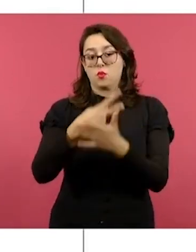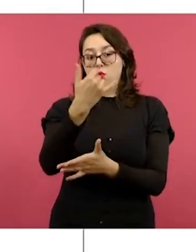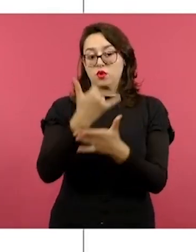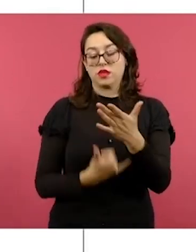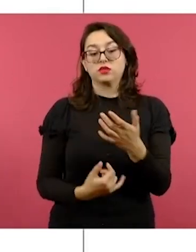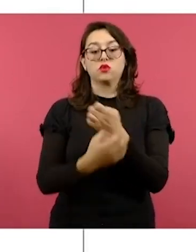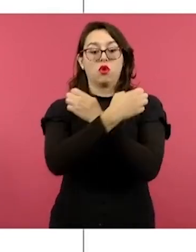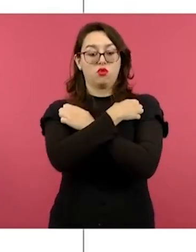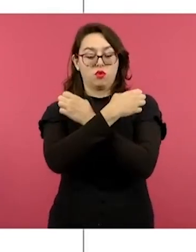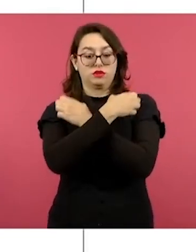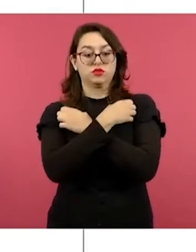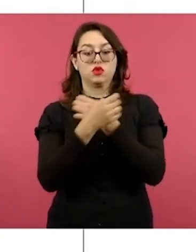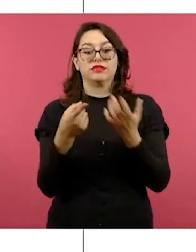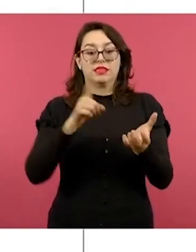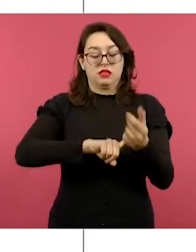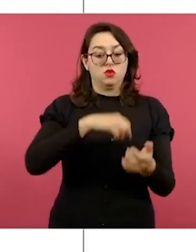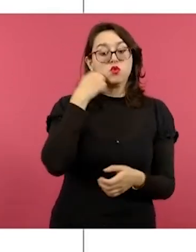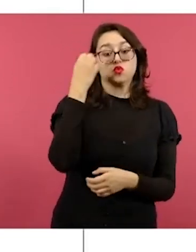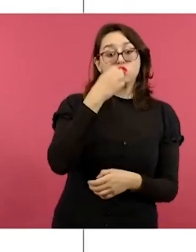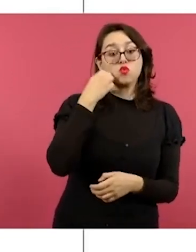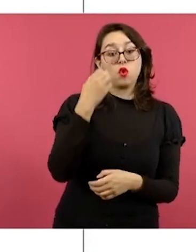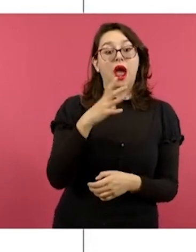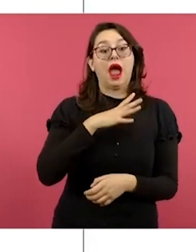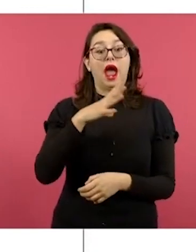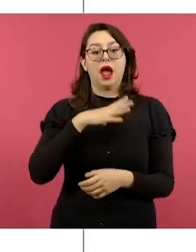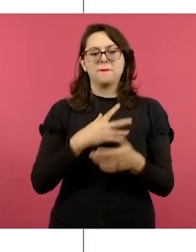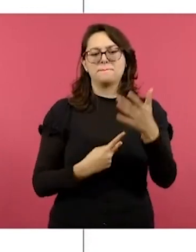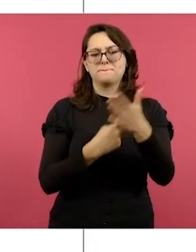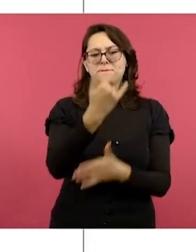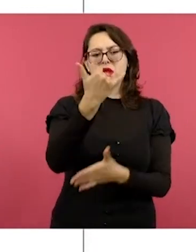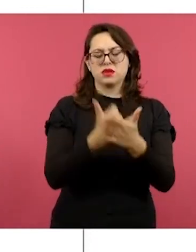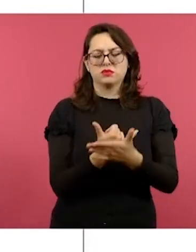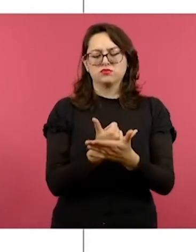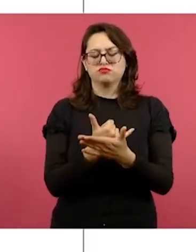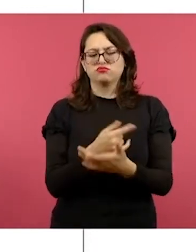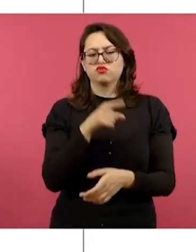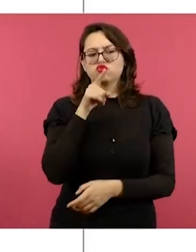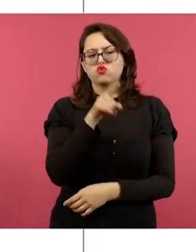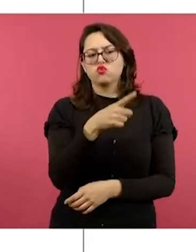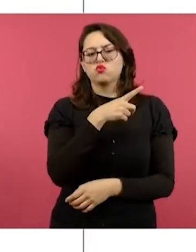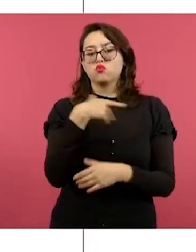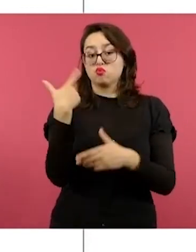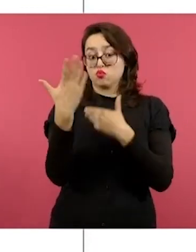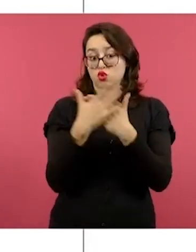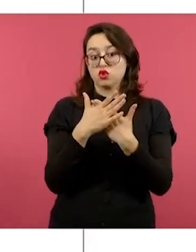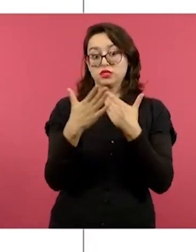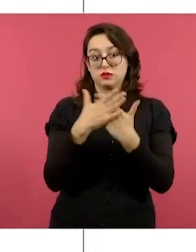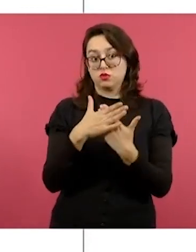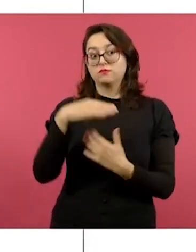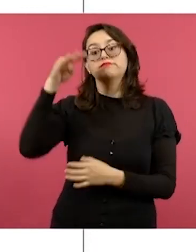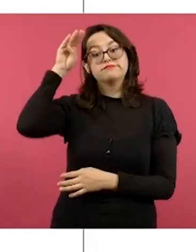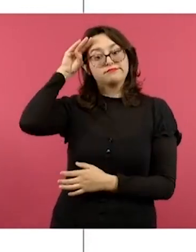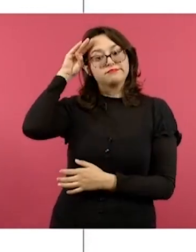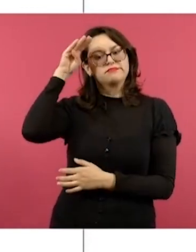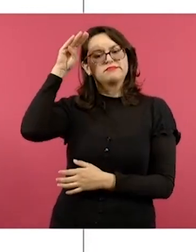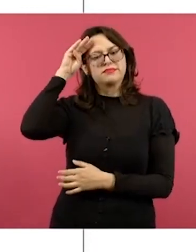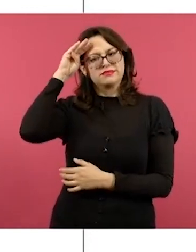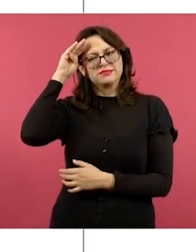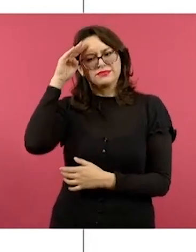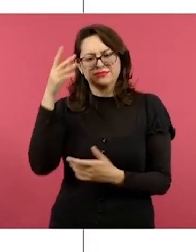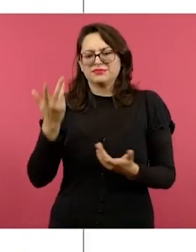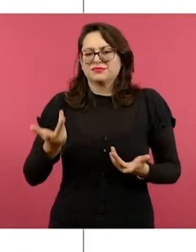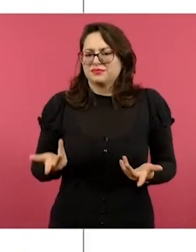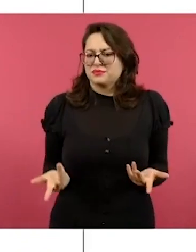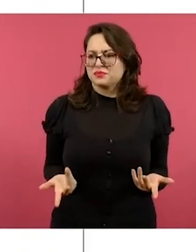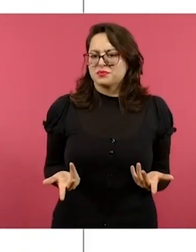escolares, aparece el proyecto de piénsalo la próxima vez. Mamás, mamás, papás, ¿por qué piénsalo la